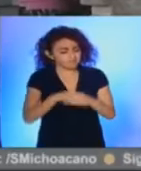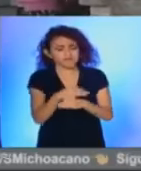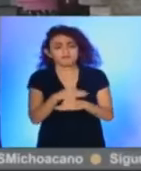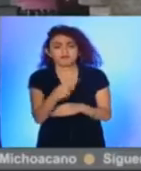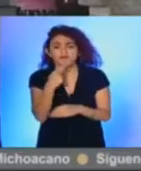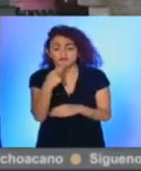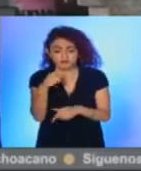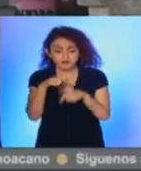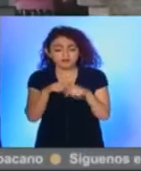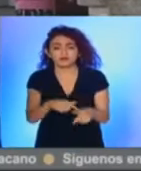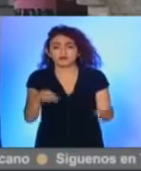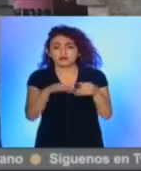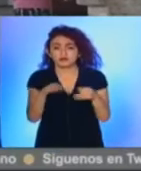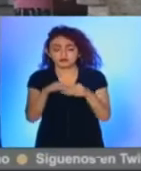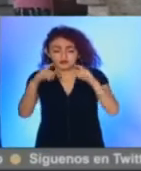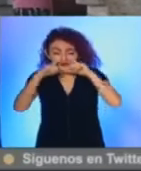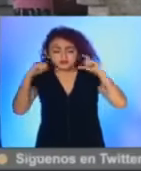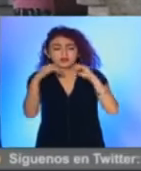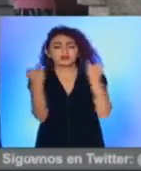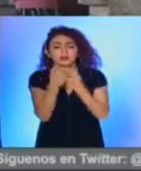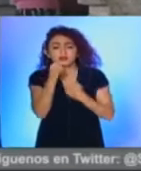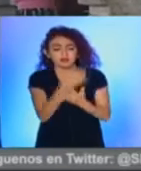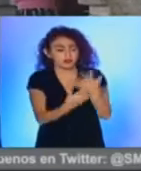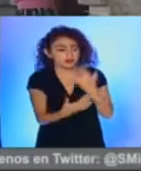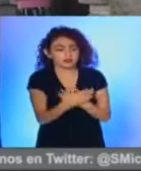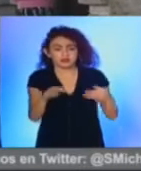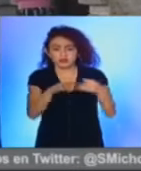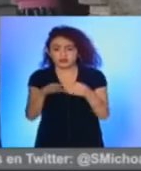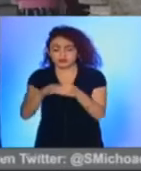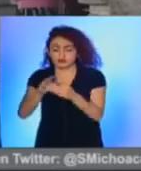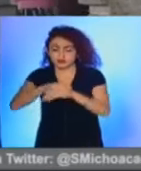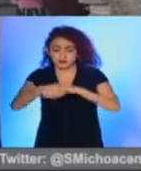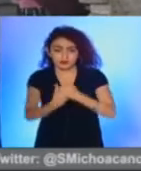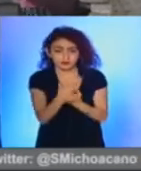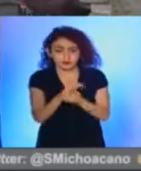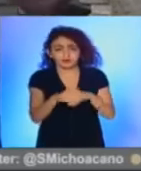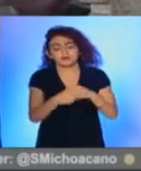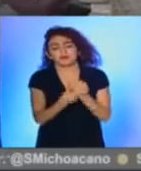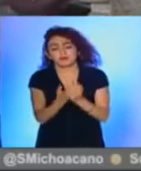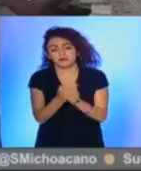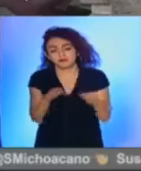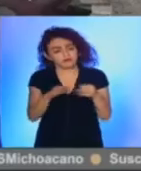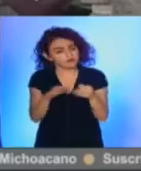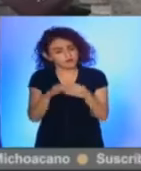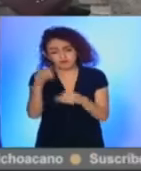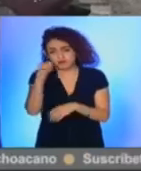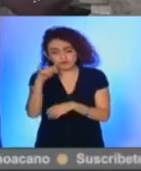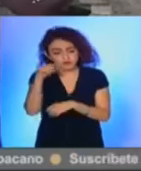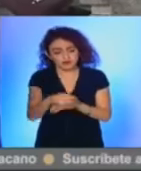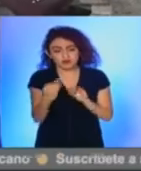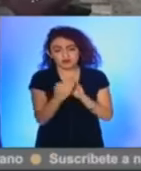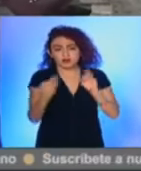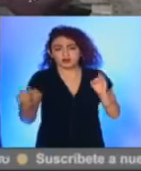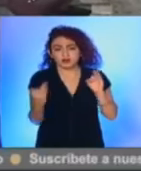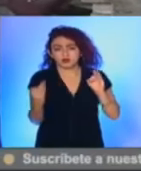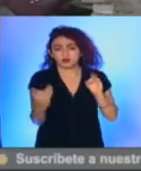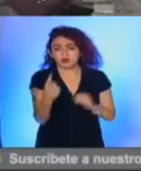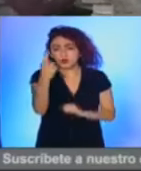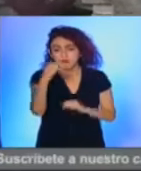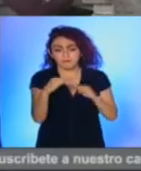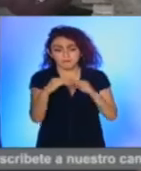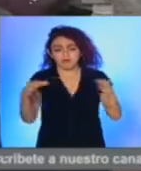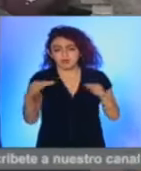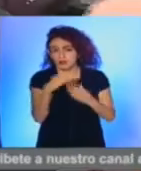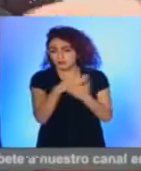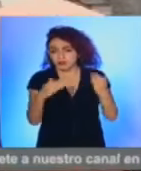adopten el uso permanente del cubrebocas, además de realizar constante lavado o desinfección de manos y mantener una distancia de por lo menos un